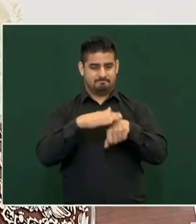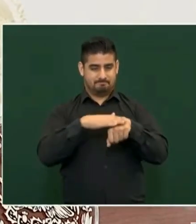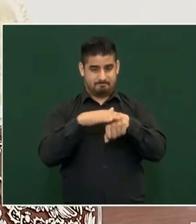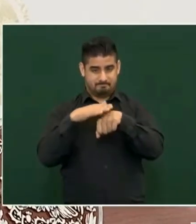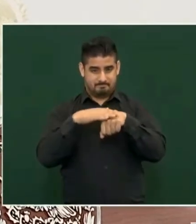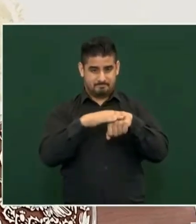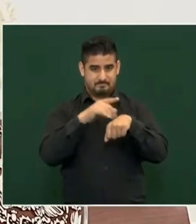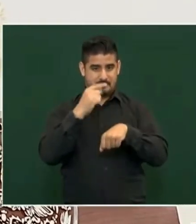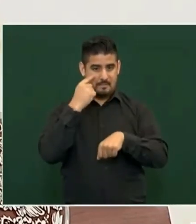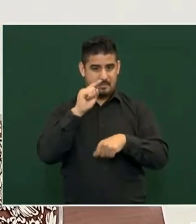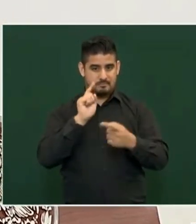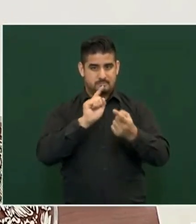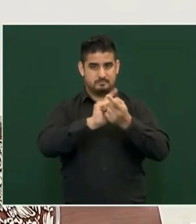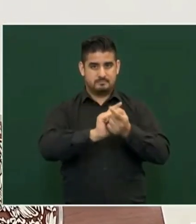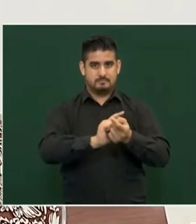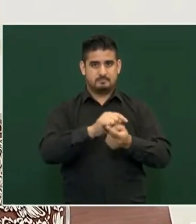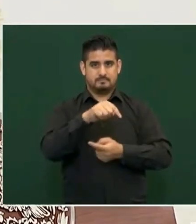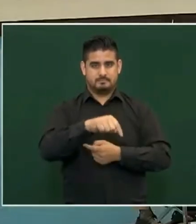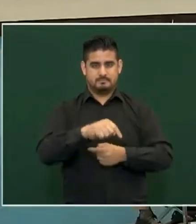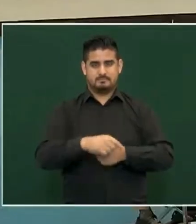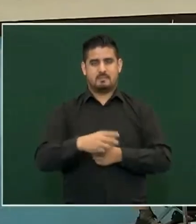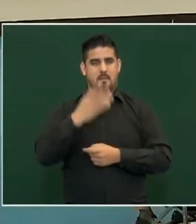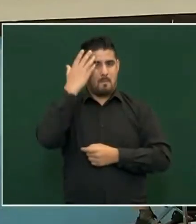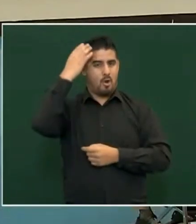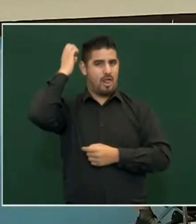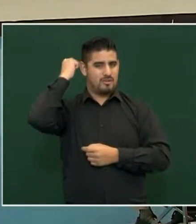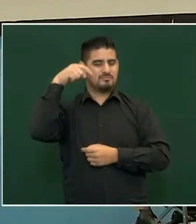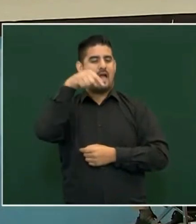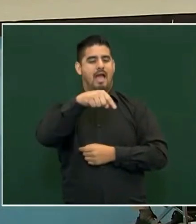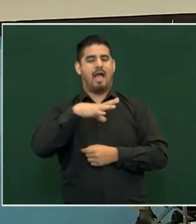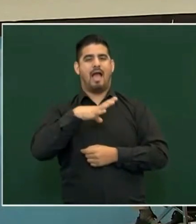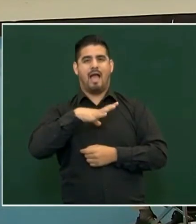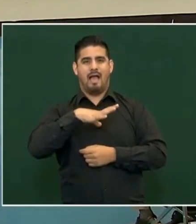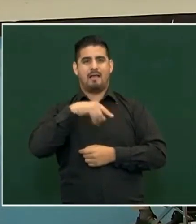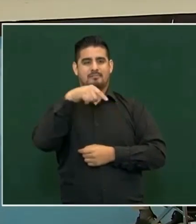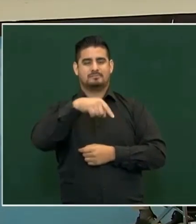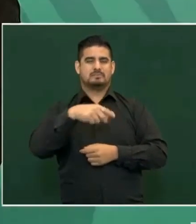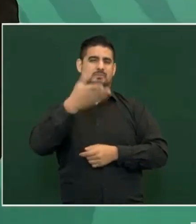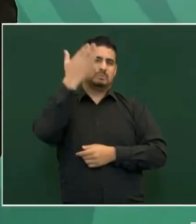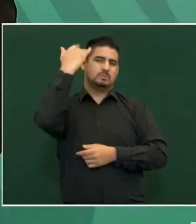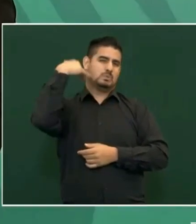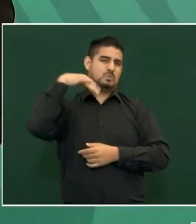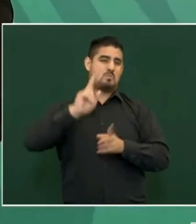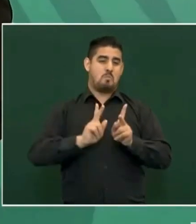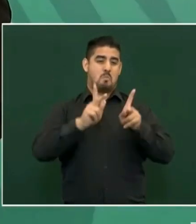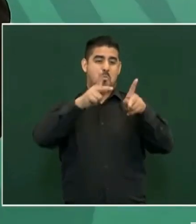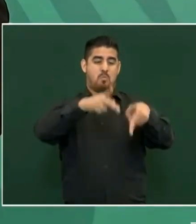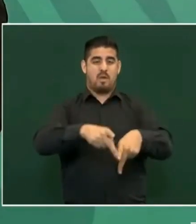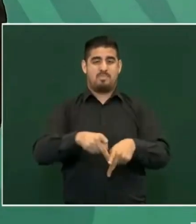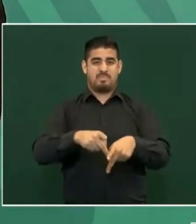al siervo de la nación, a José María Morelos, que ahí hay un puente antiguo de fierro